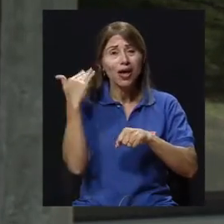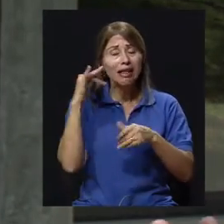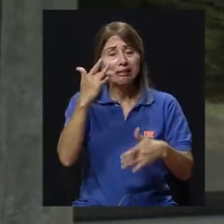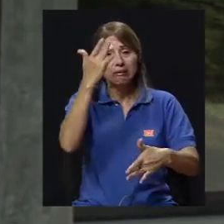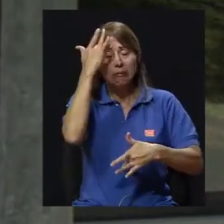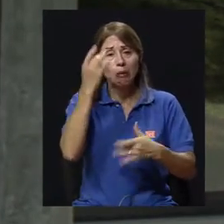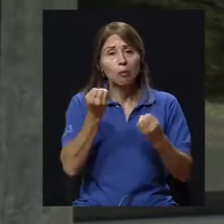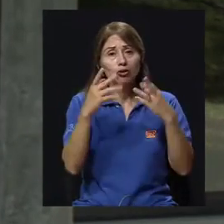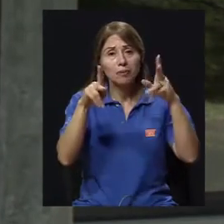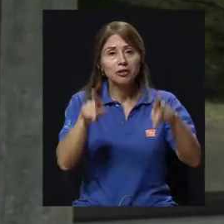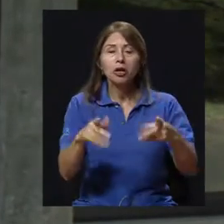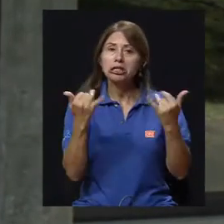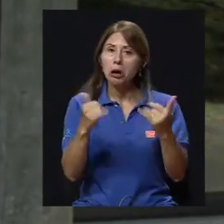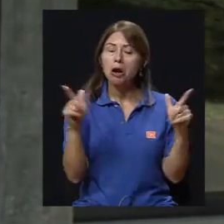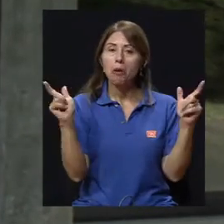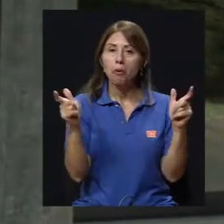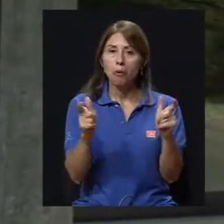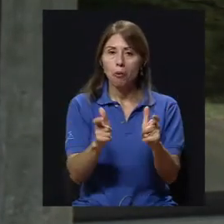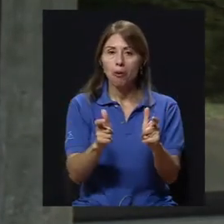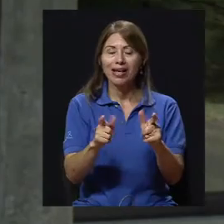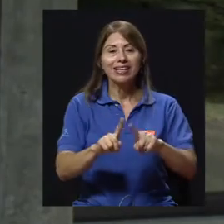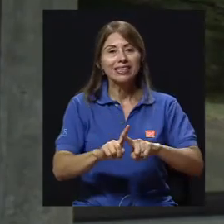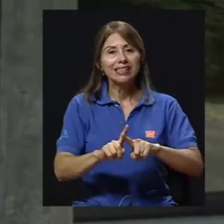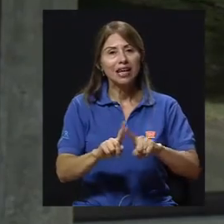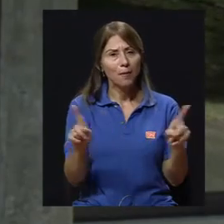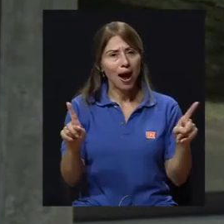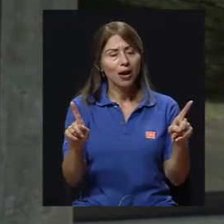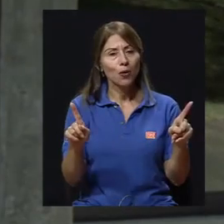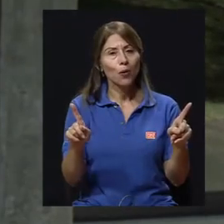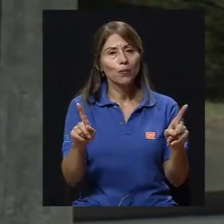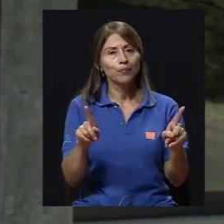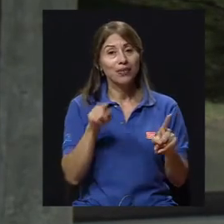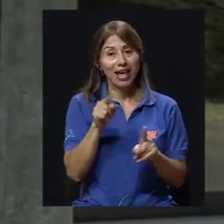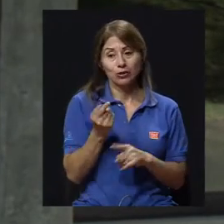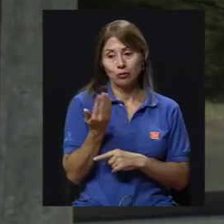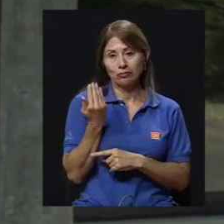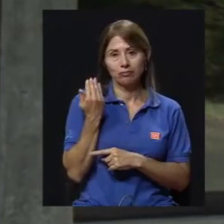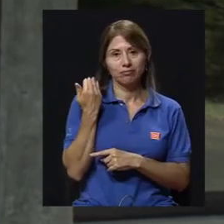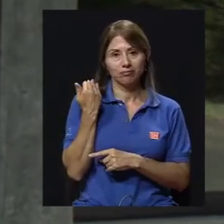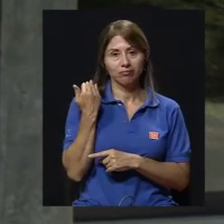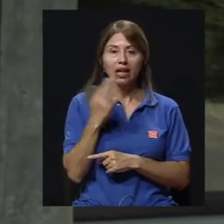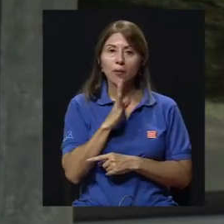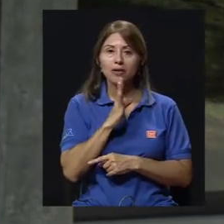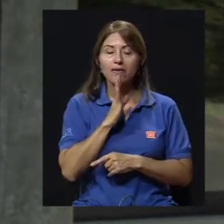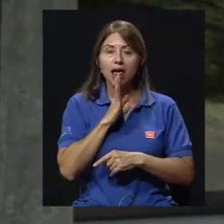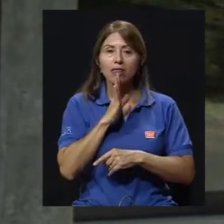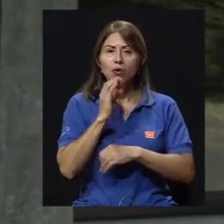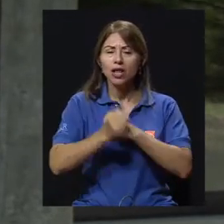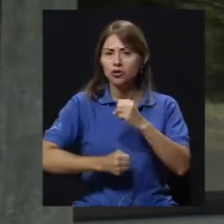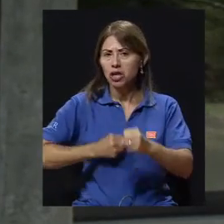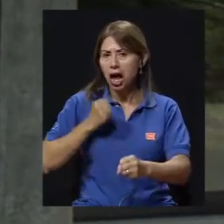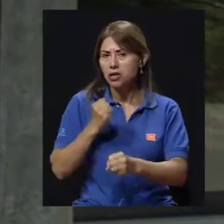incidencia de hepatitis B. Sin embargo, eso fue reciente. Estamos hablando de los años, tal vez,